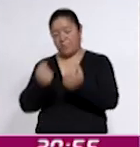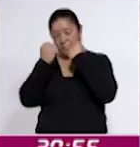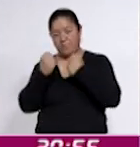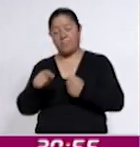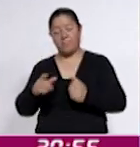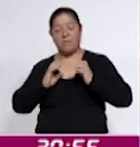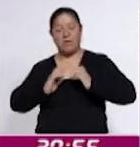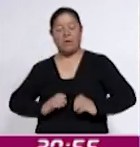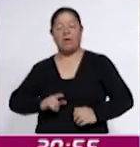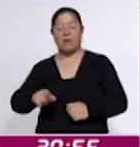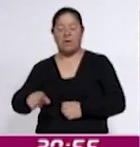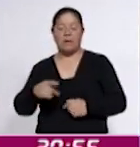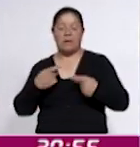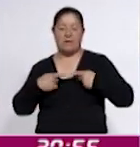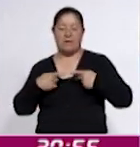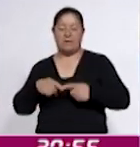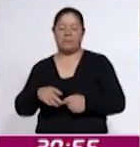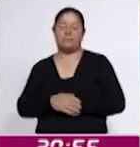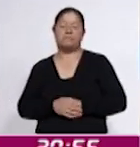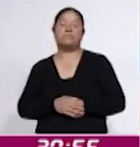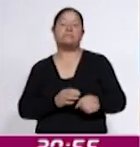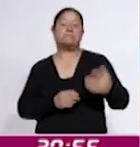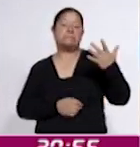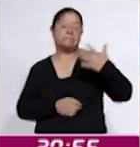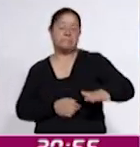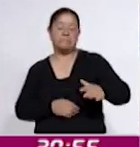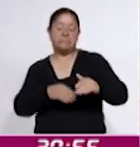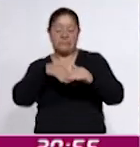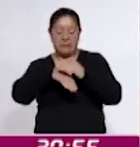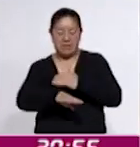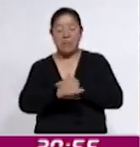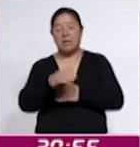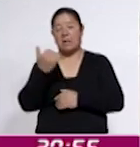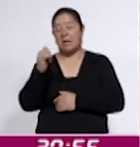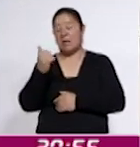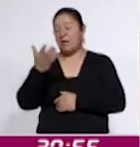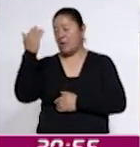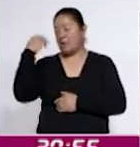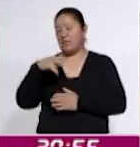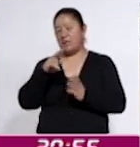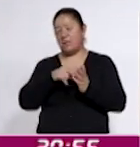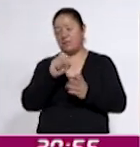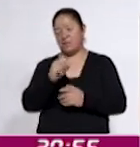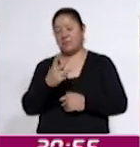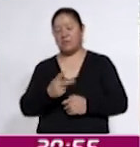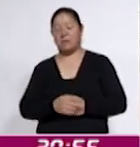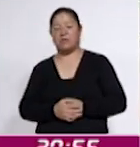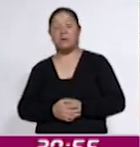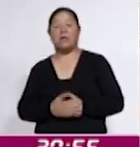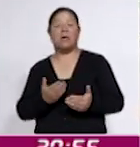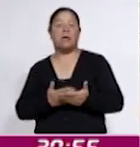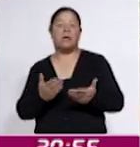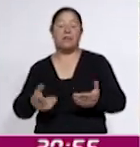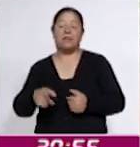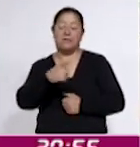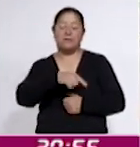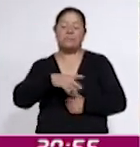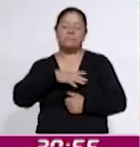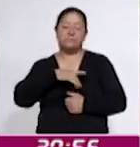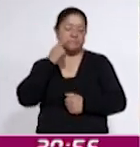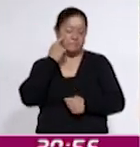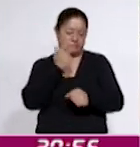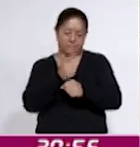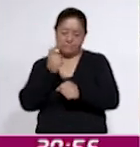noveno minero de 10, que quedaron atrapados en la mina El Pinabete desde agosto de 2022. Ahora las autoridades realizarán el proceso de